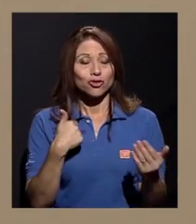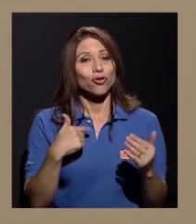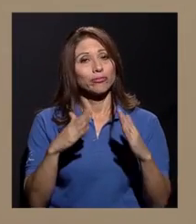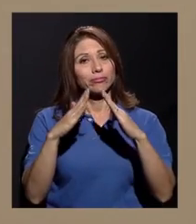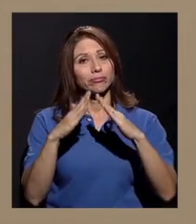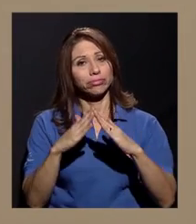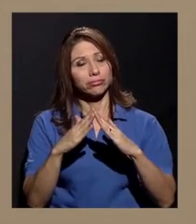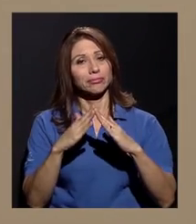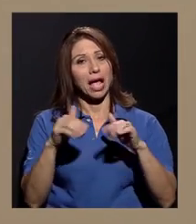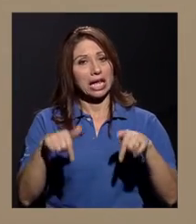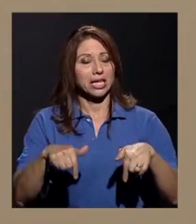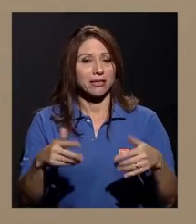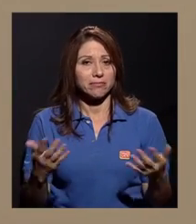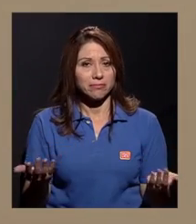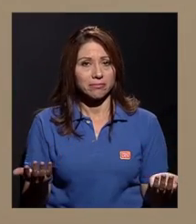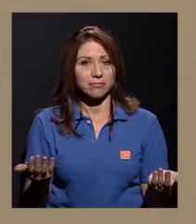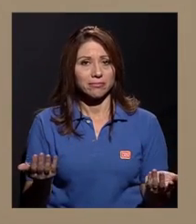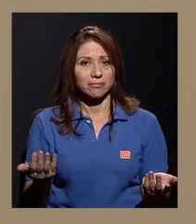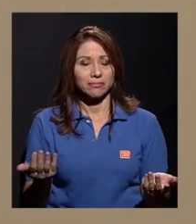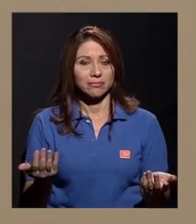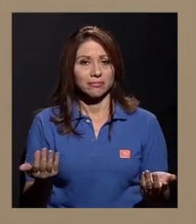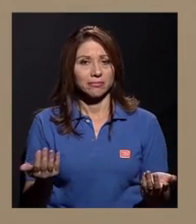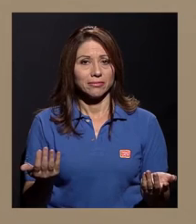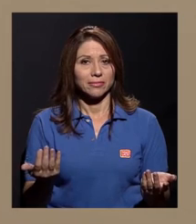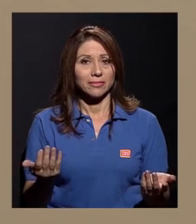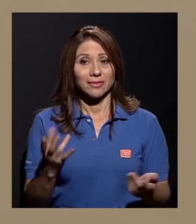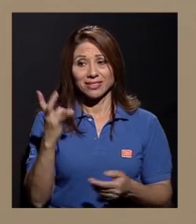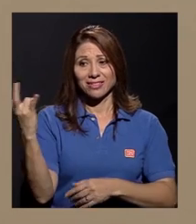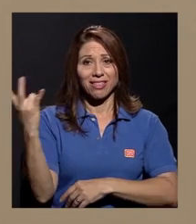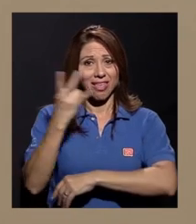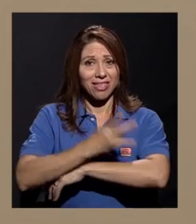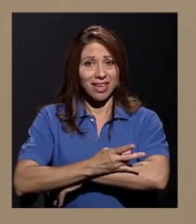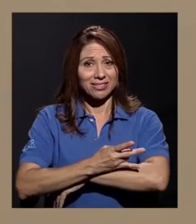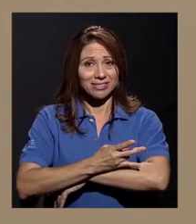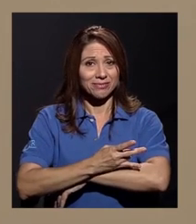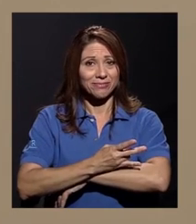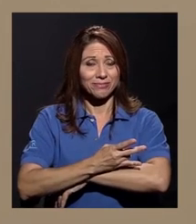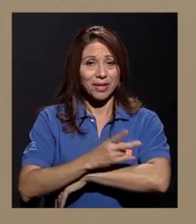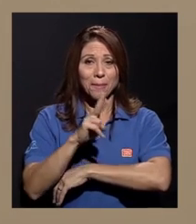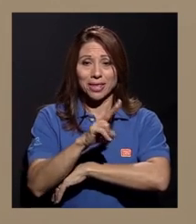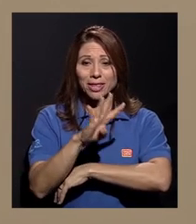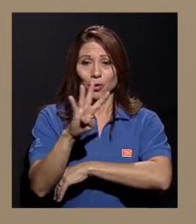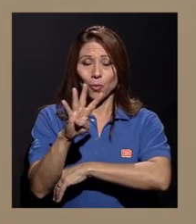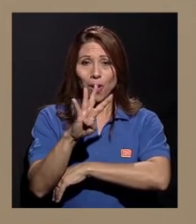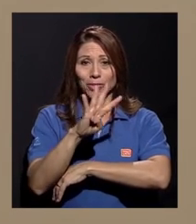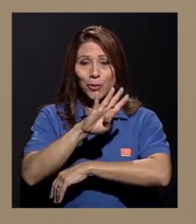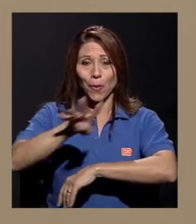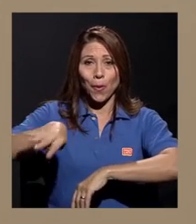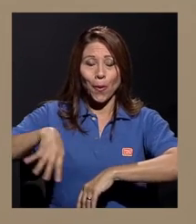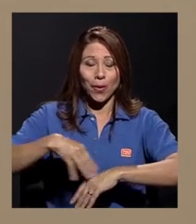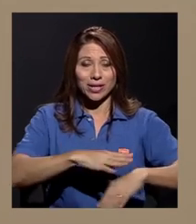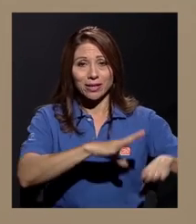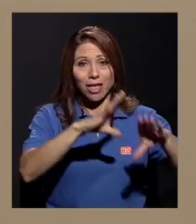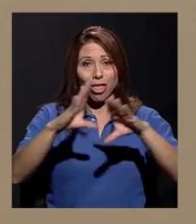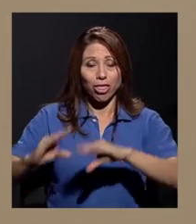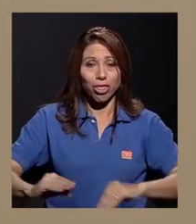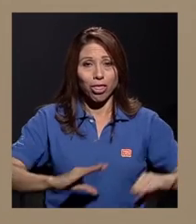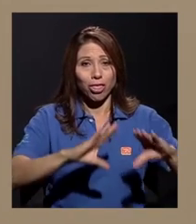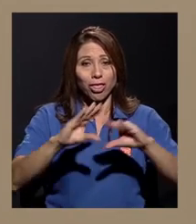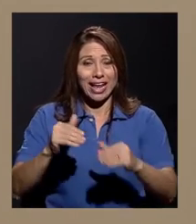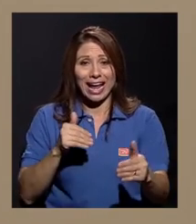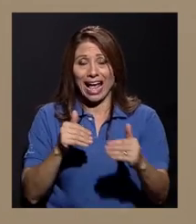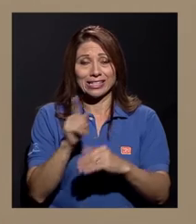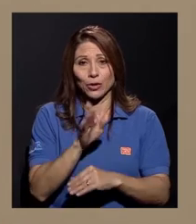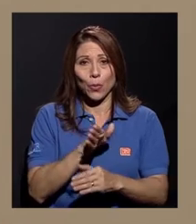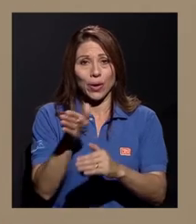vivo aquí siete días a la semana, 24 horas, prácticamente no voy a mi casa muy